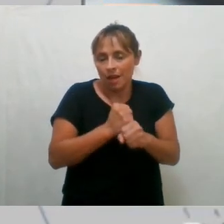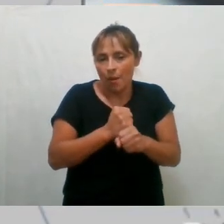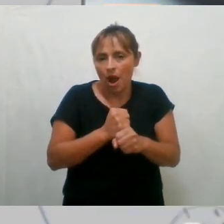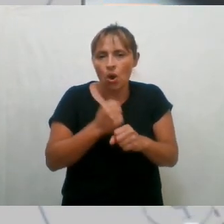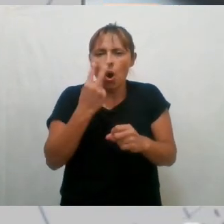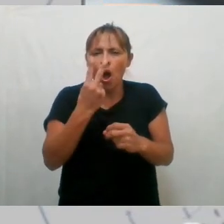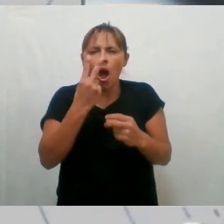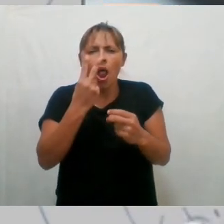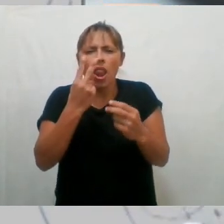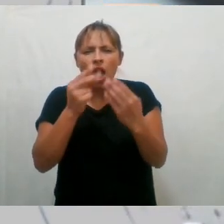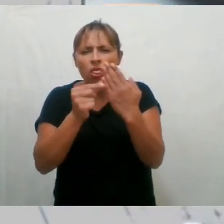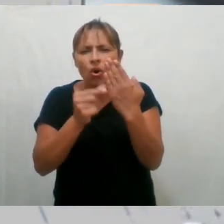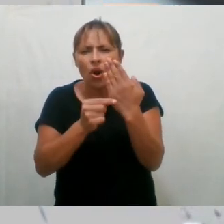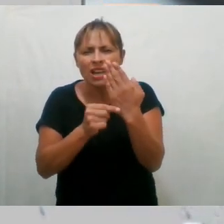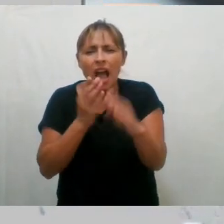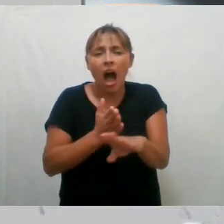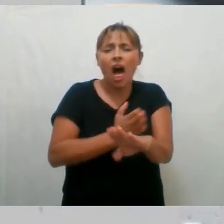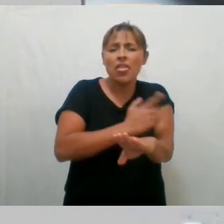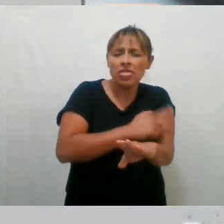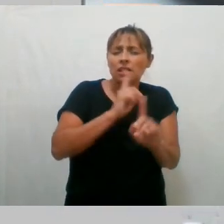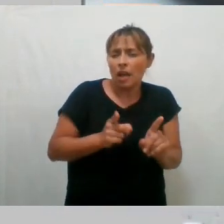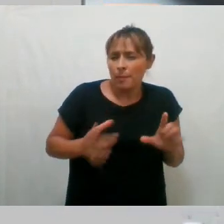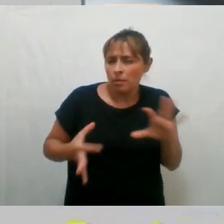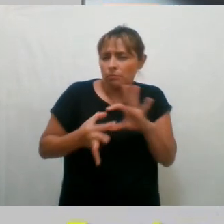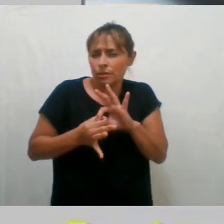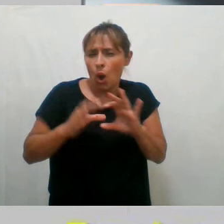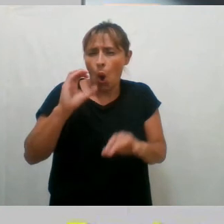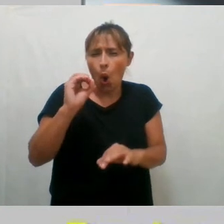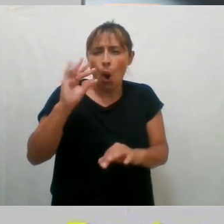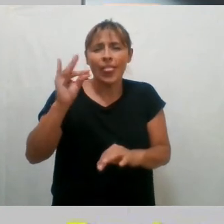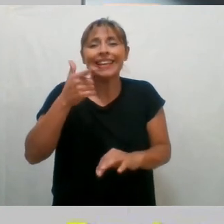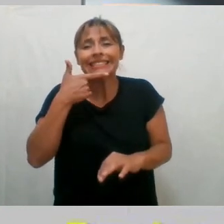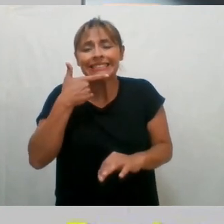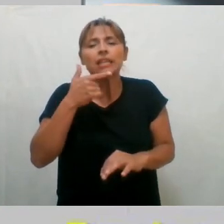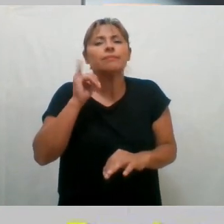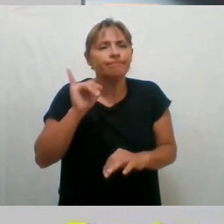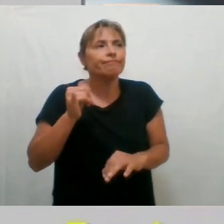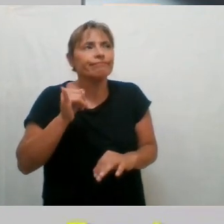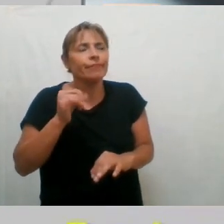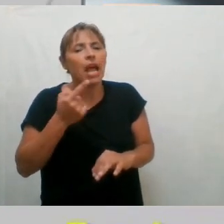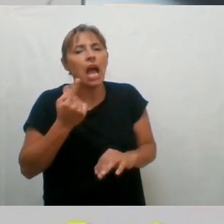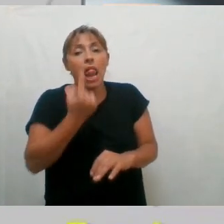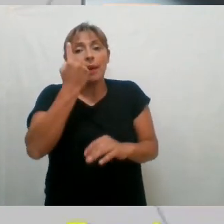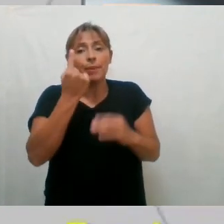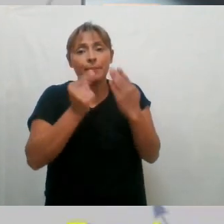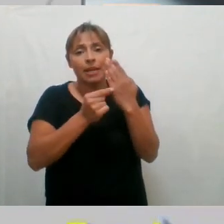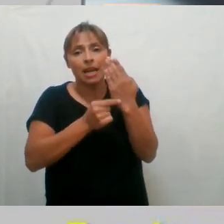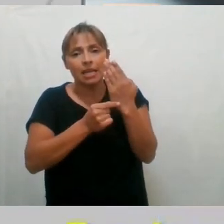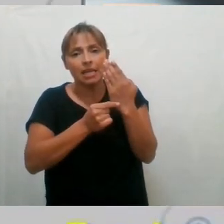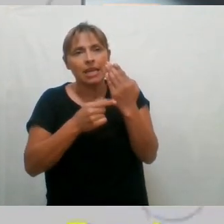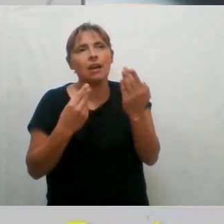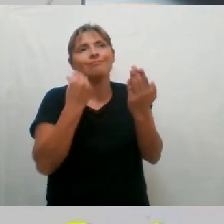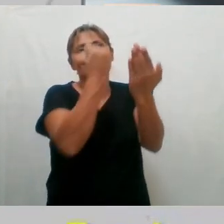guías anteriores, Dani, también estaban vinculadas con los ODS, ¿no? Exactamente. La primera, por ahí, más destinada a personas de